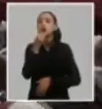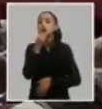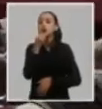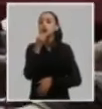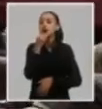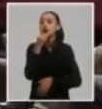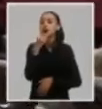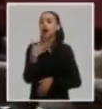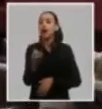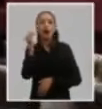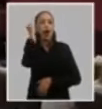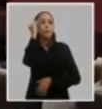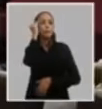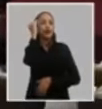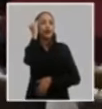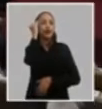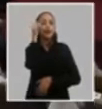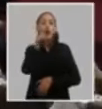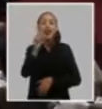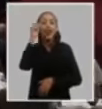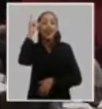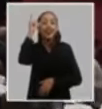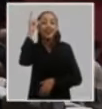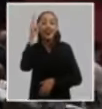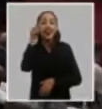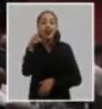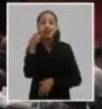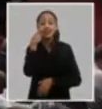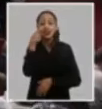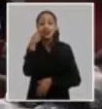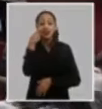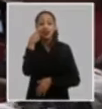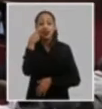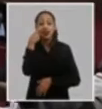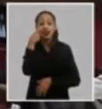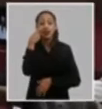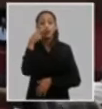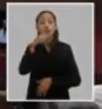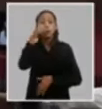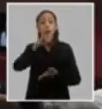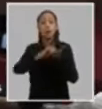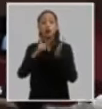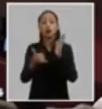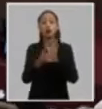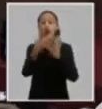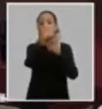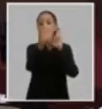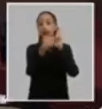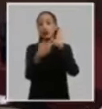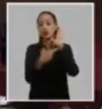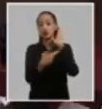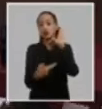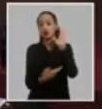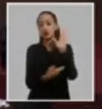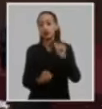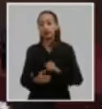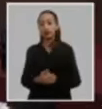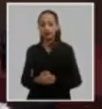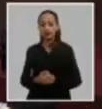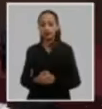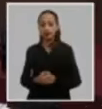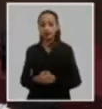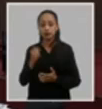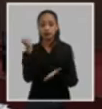enriquecer las ideas que aparecen reflejadas en el proyecto de resolución que fue